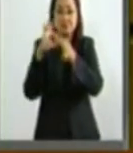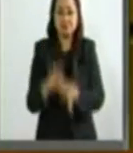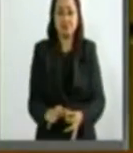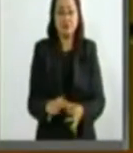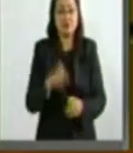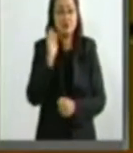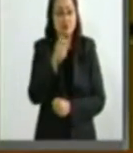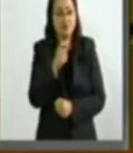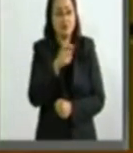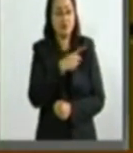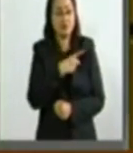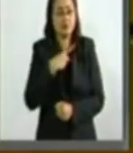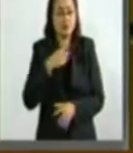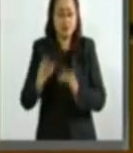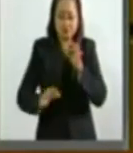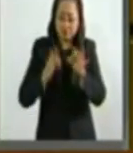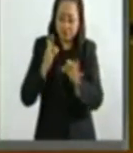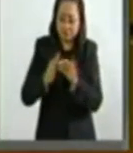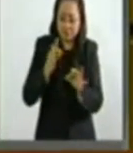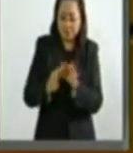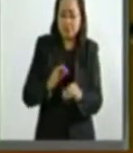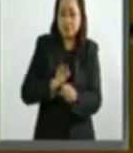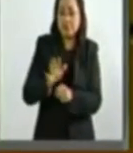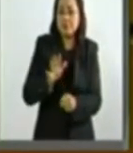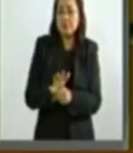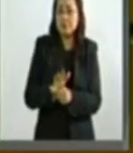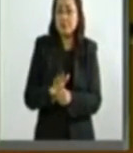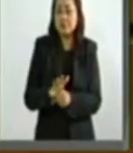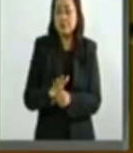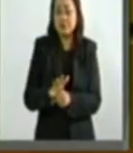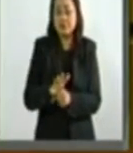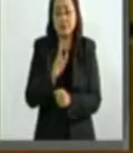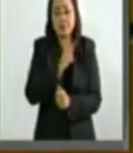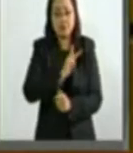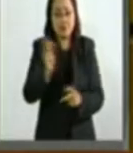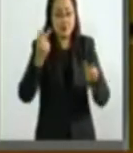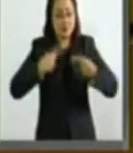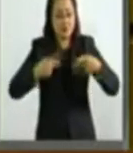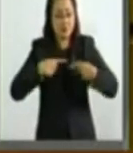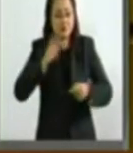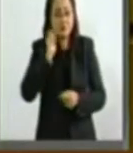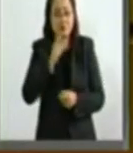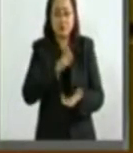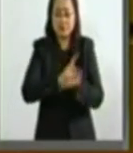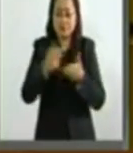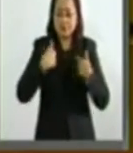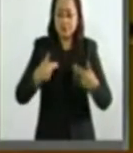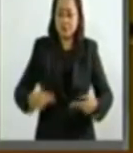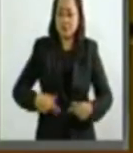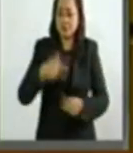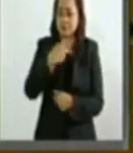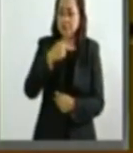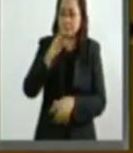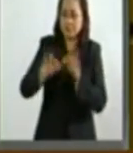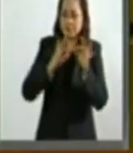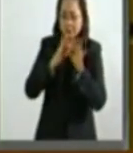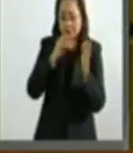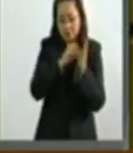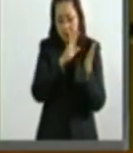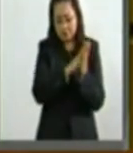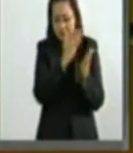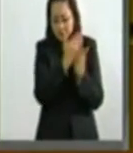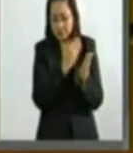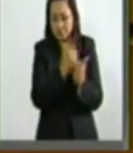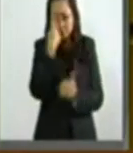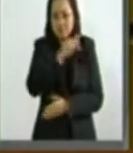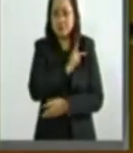que todas las personas gocen de los derechos humanos que en ellas mismas establecen.